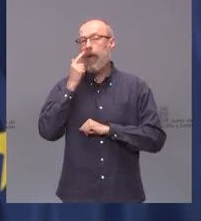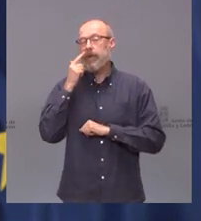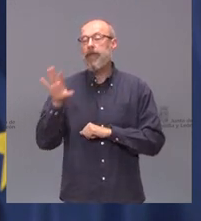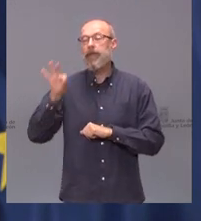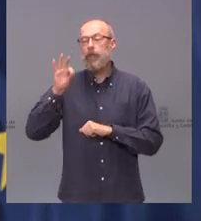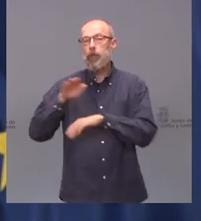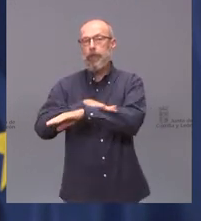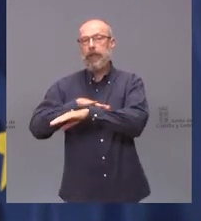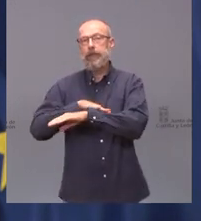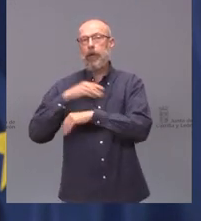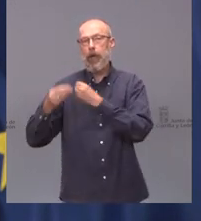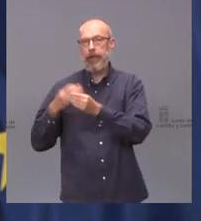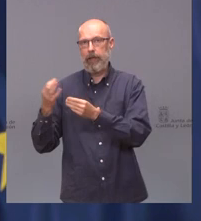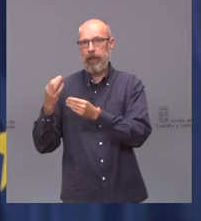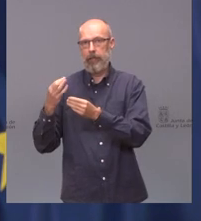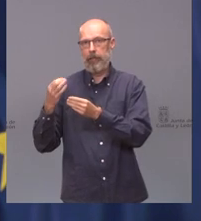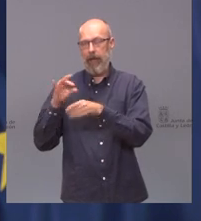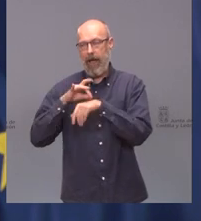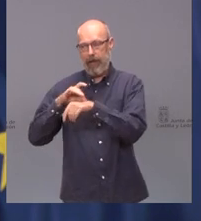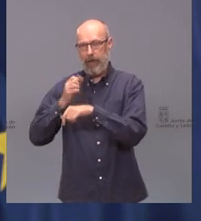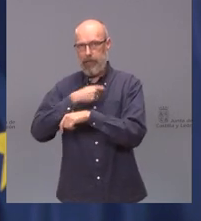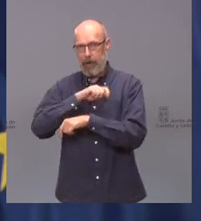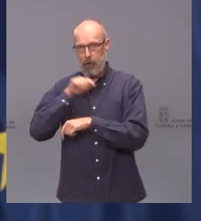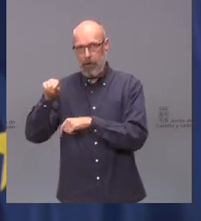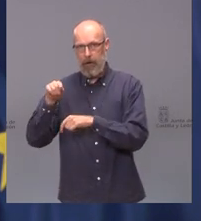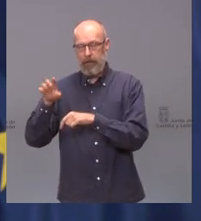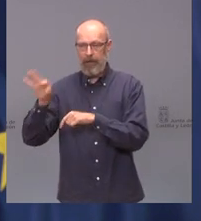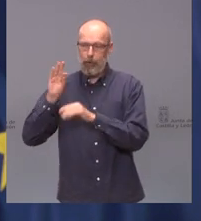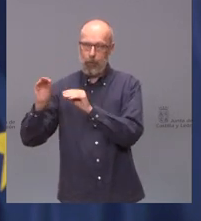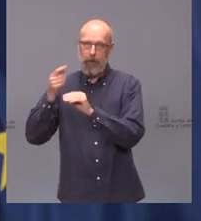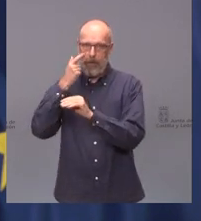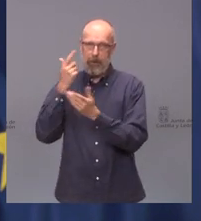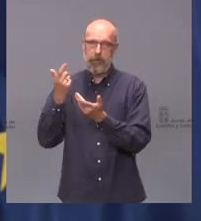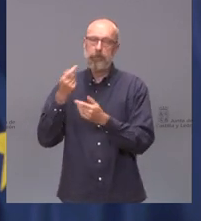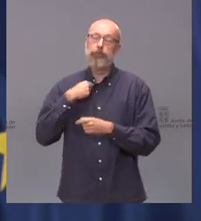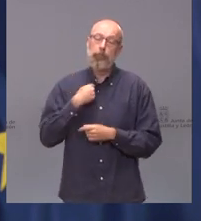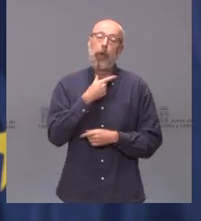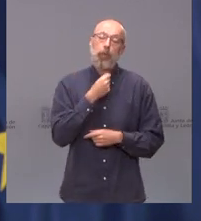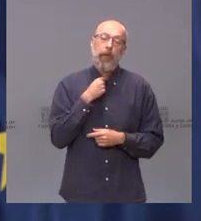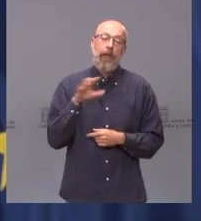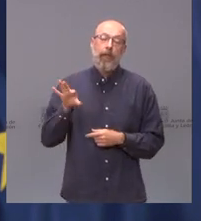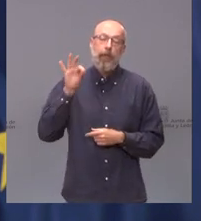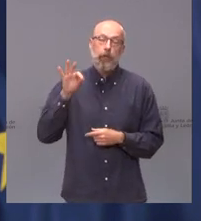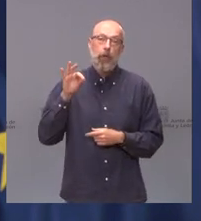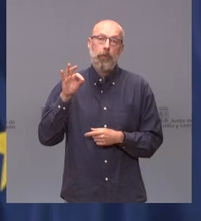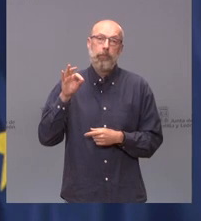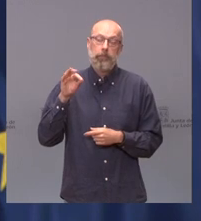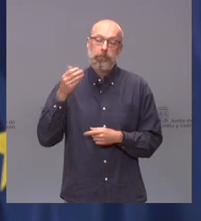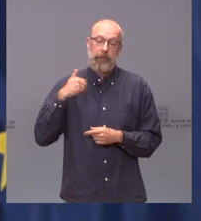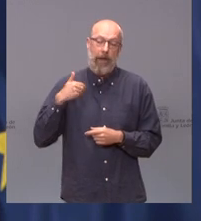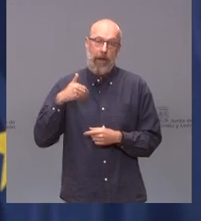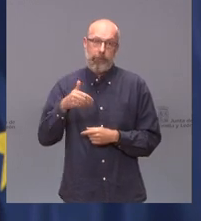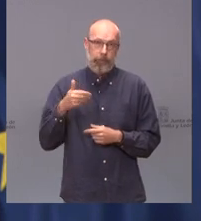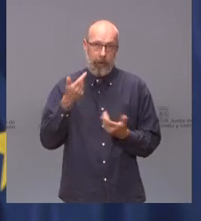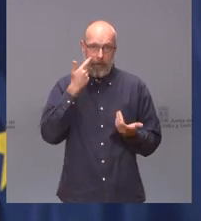el Ministerio, desde la Agencia Española. Nos gustaría que se tomase alguna decisión en el tiempo y nos gustaría